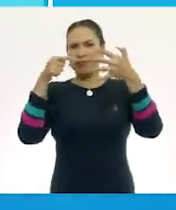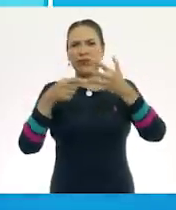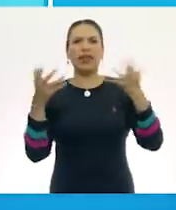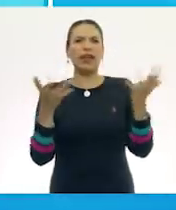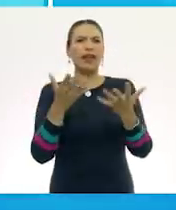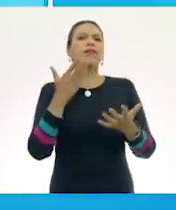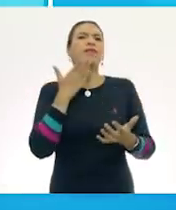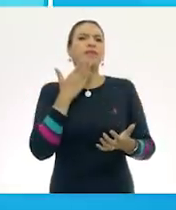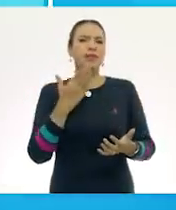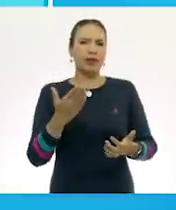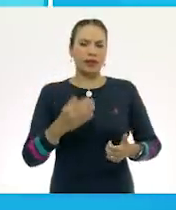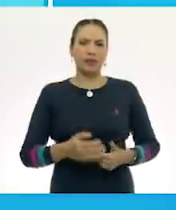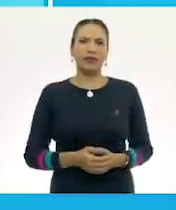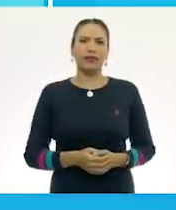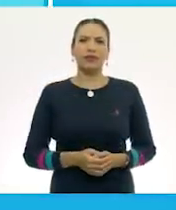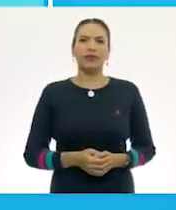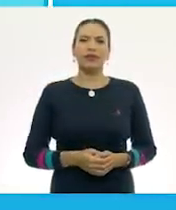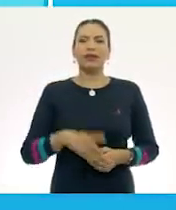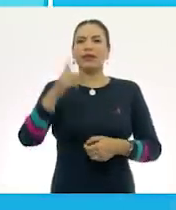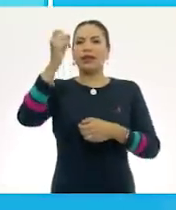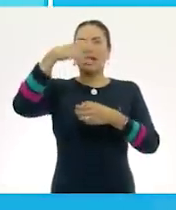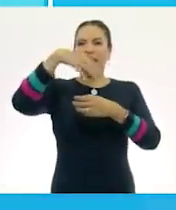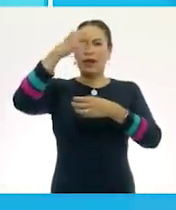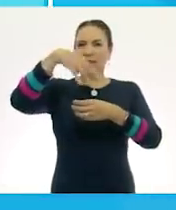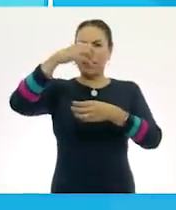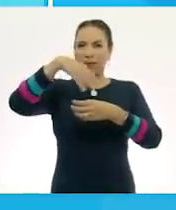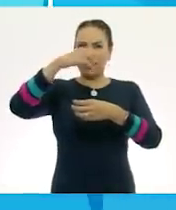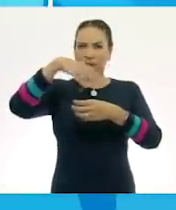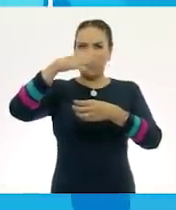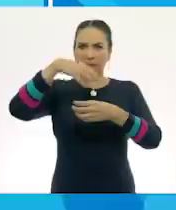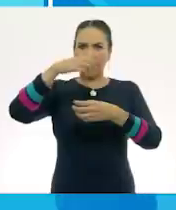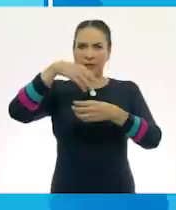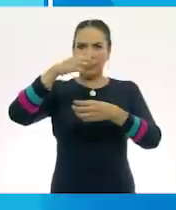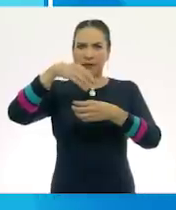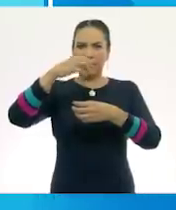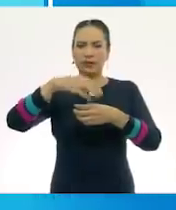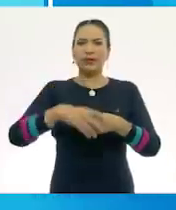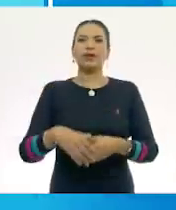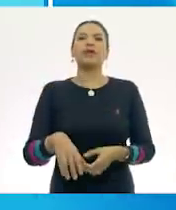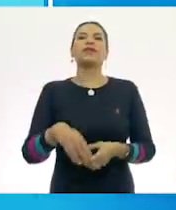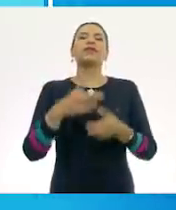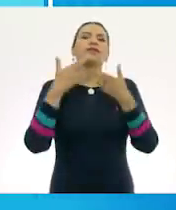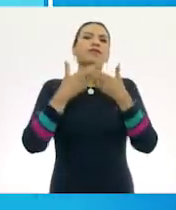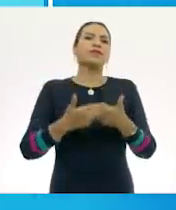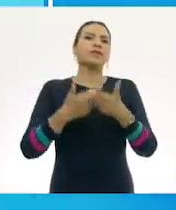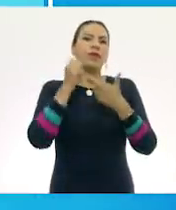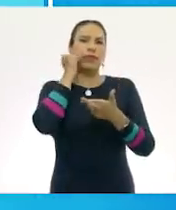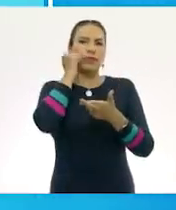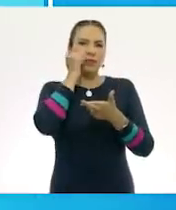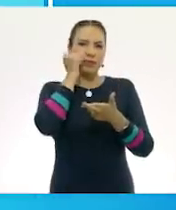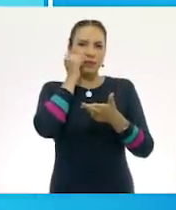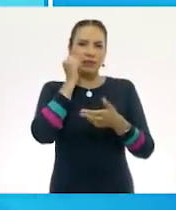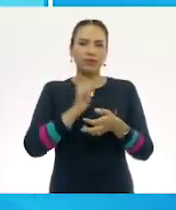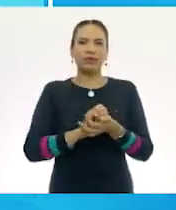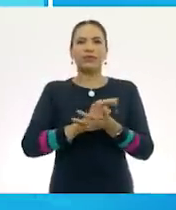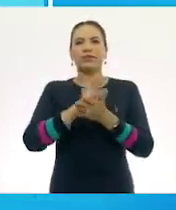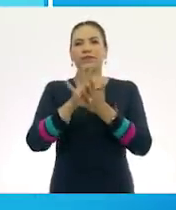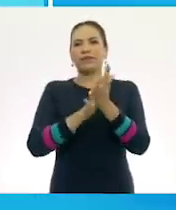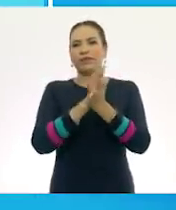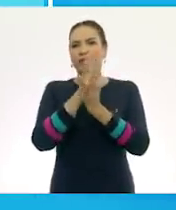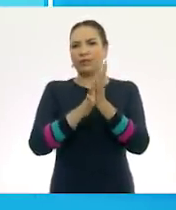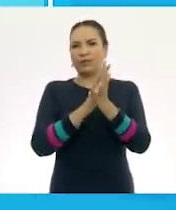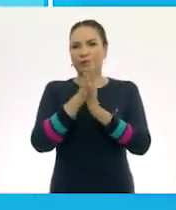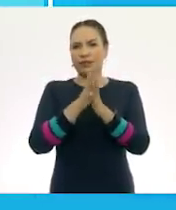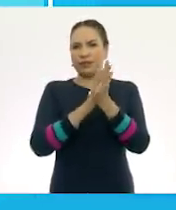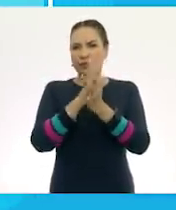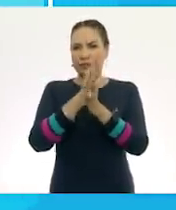hacerlo correctamente. Moja tus manos. Usa suficiente jabón. Frota tus palmas